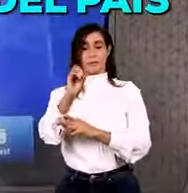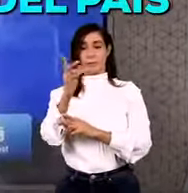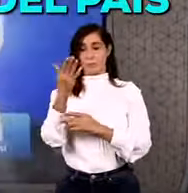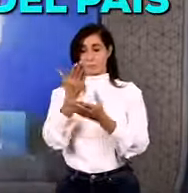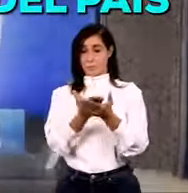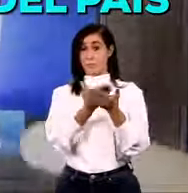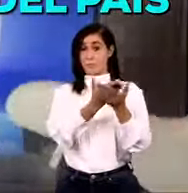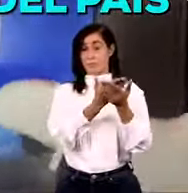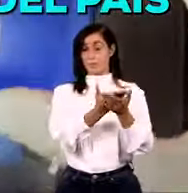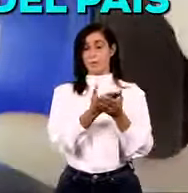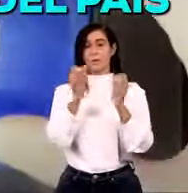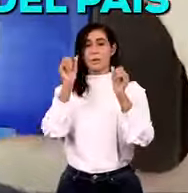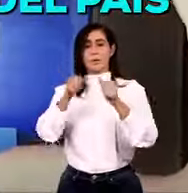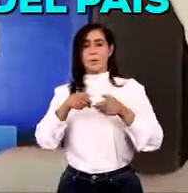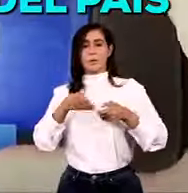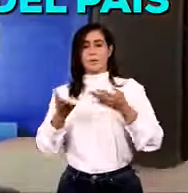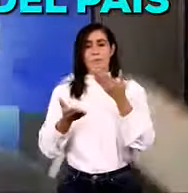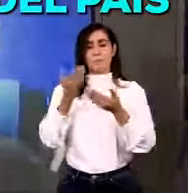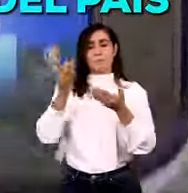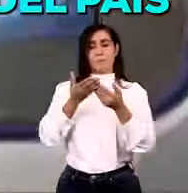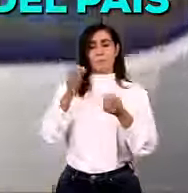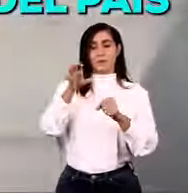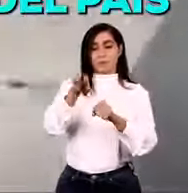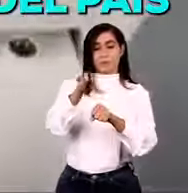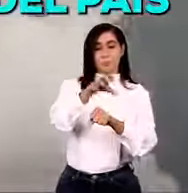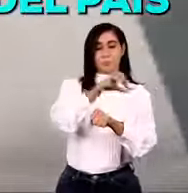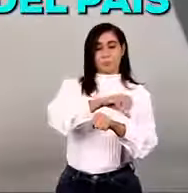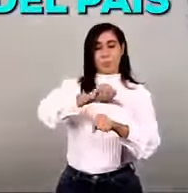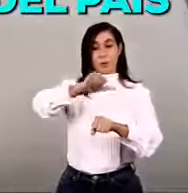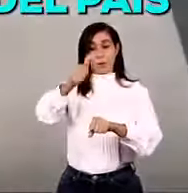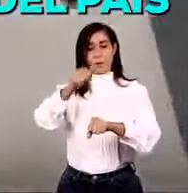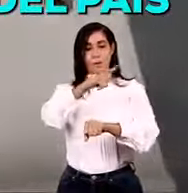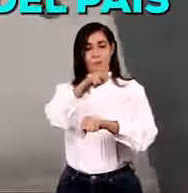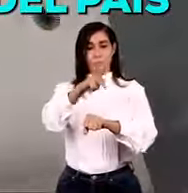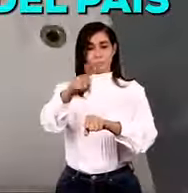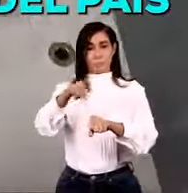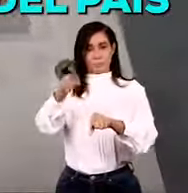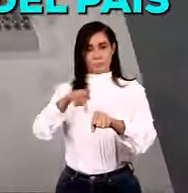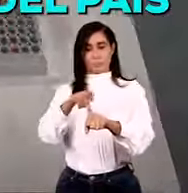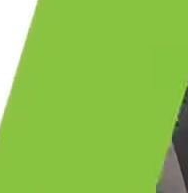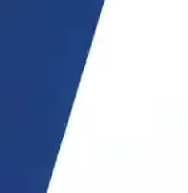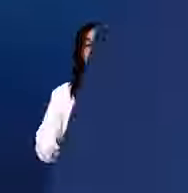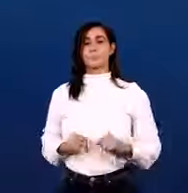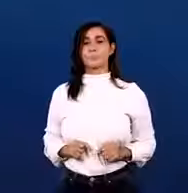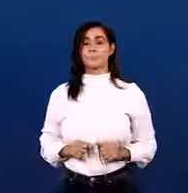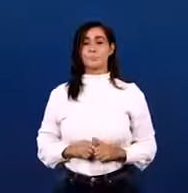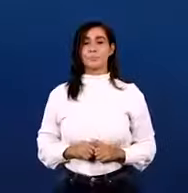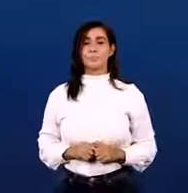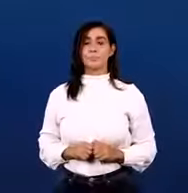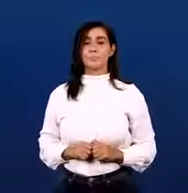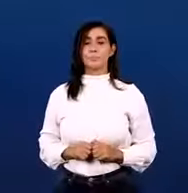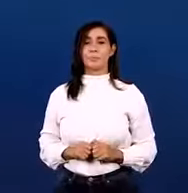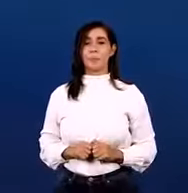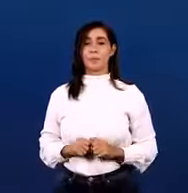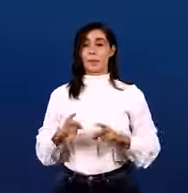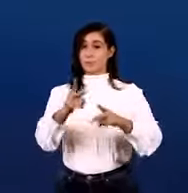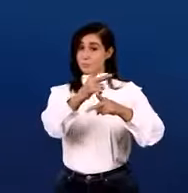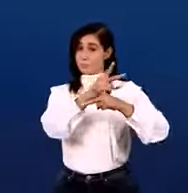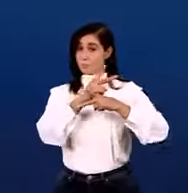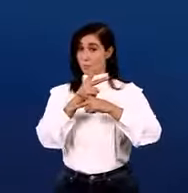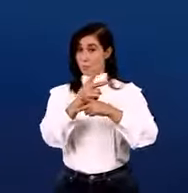permitirá llevar la capacidad diagnóstica a cualquier punto de nuestro país. Prevención.